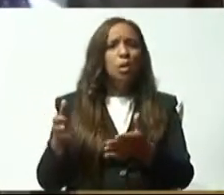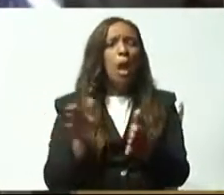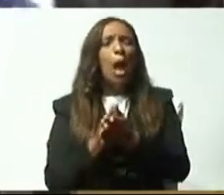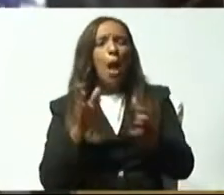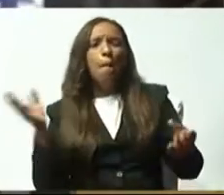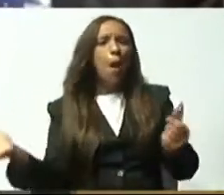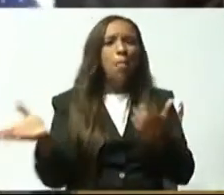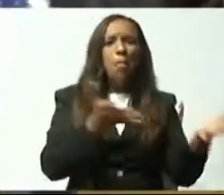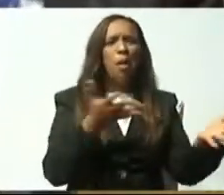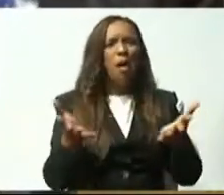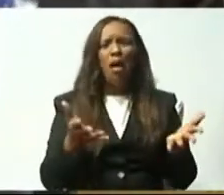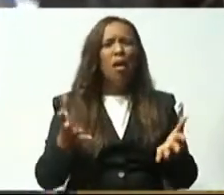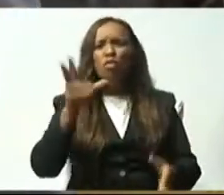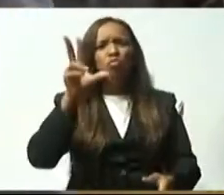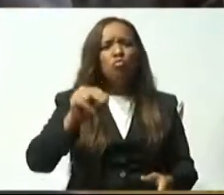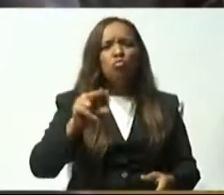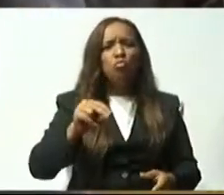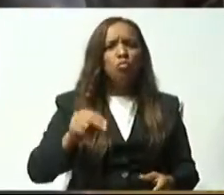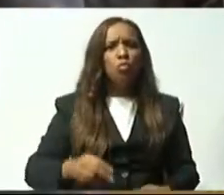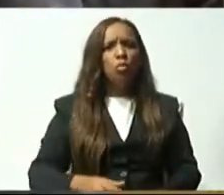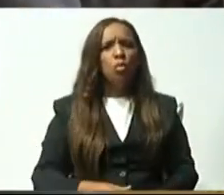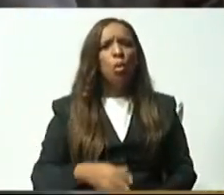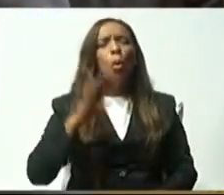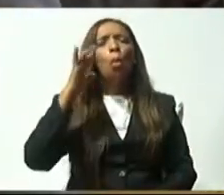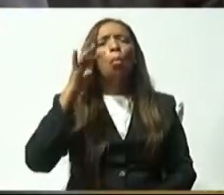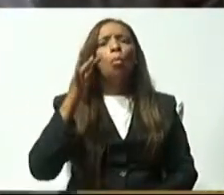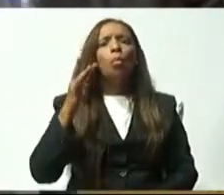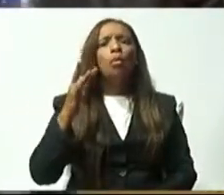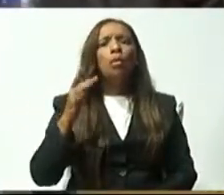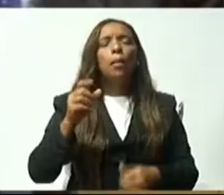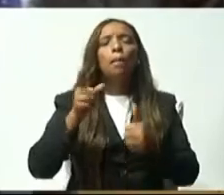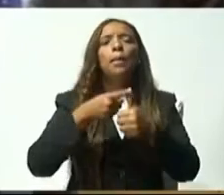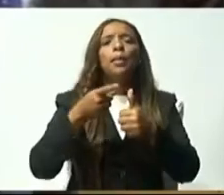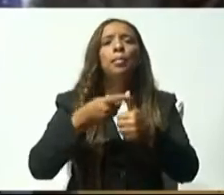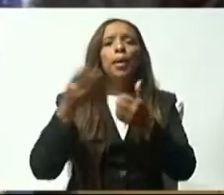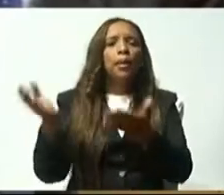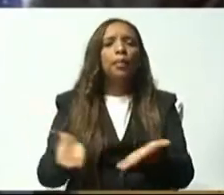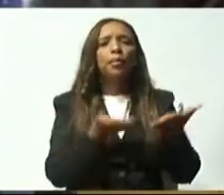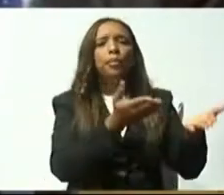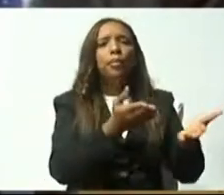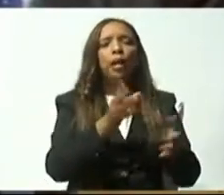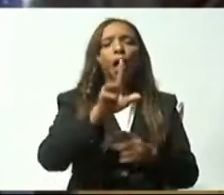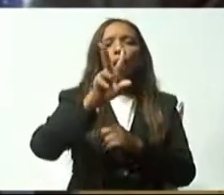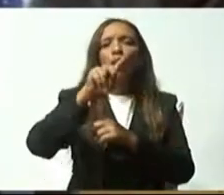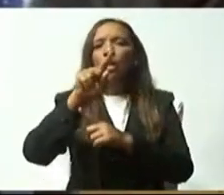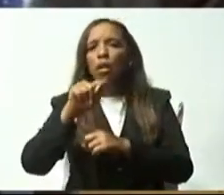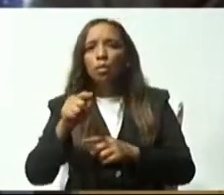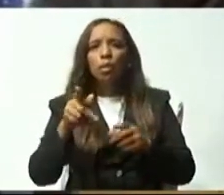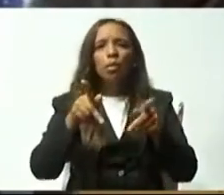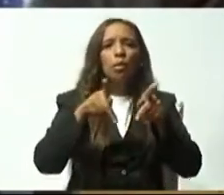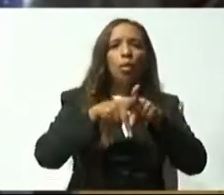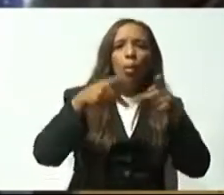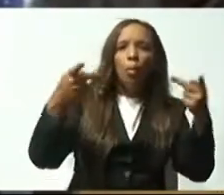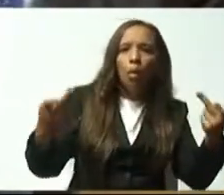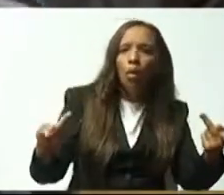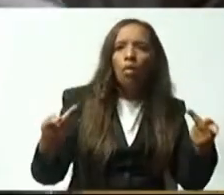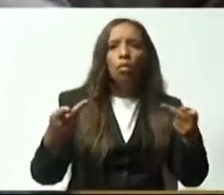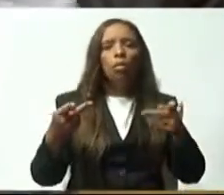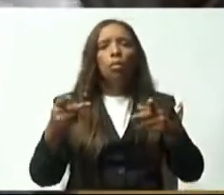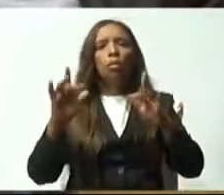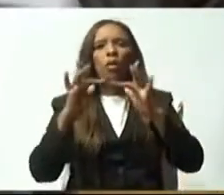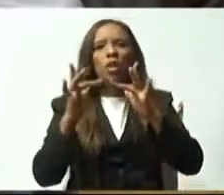a los medios de comunicación. Los procesos que hace el Ministerio Público